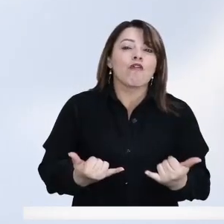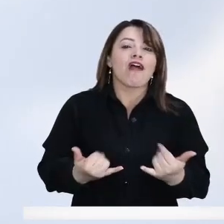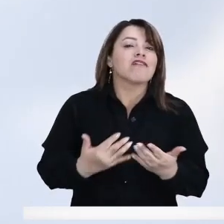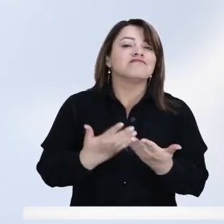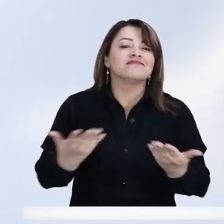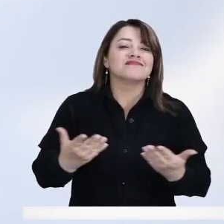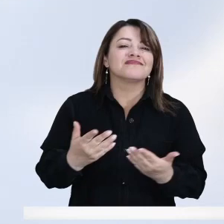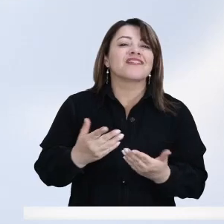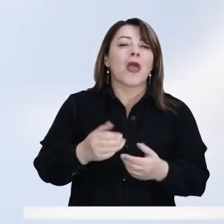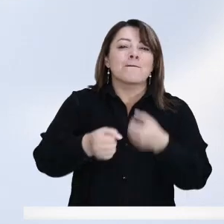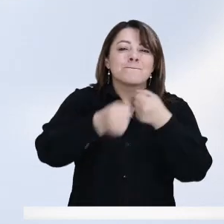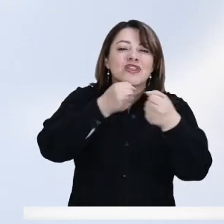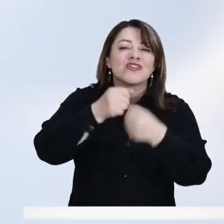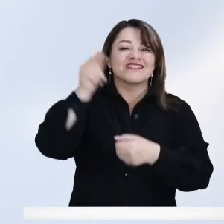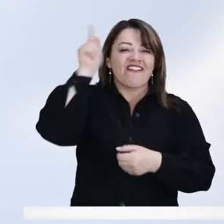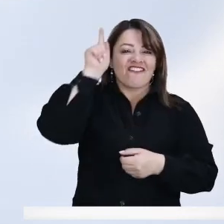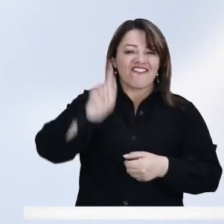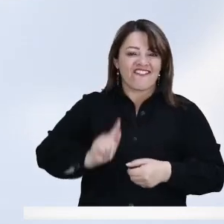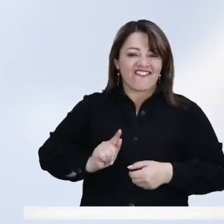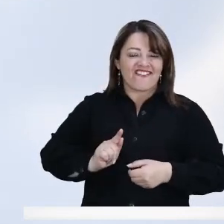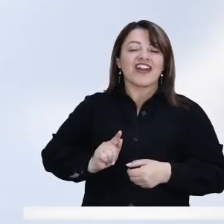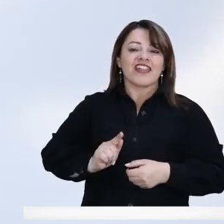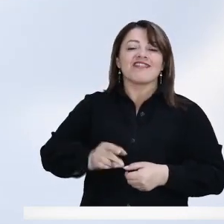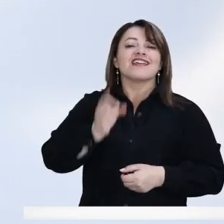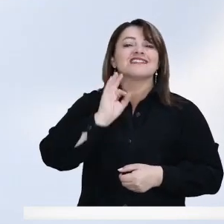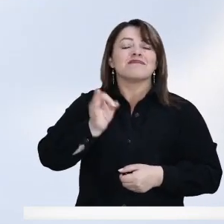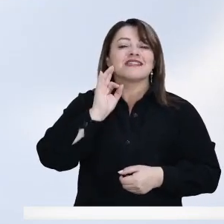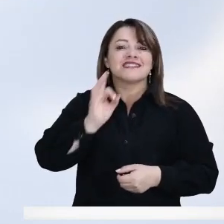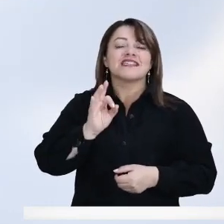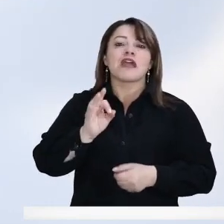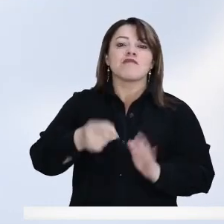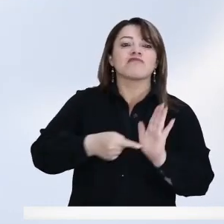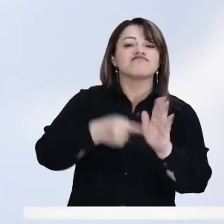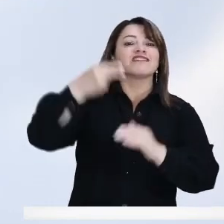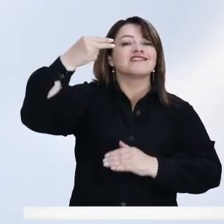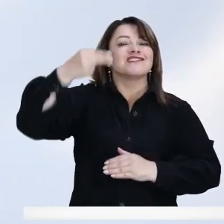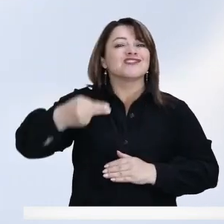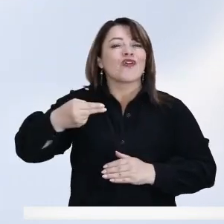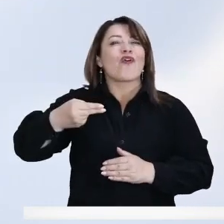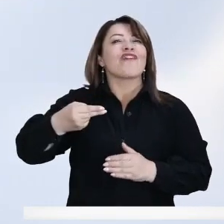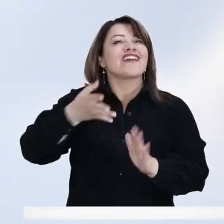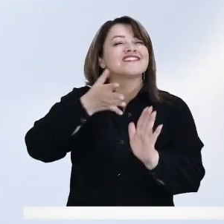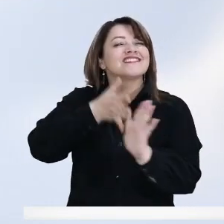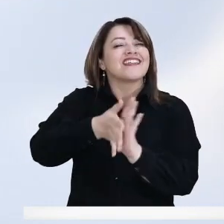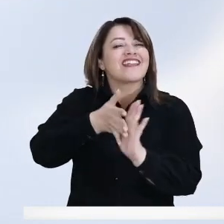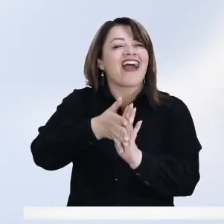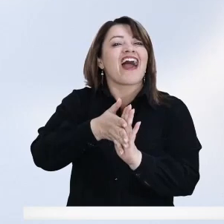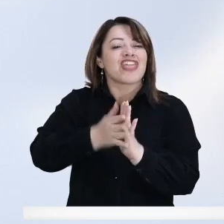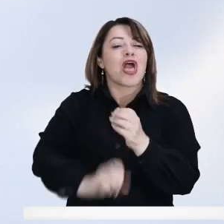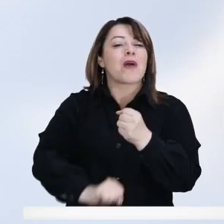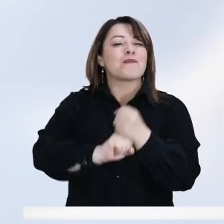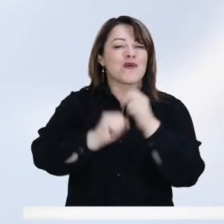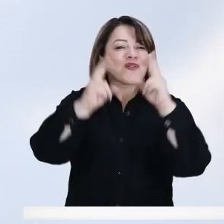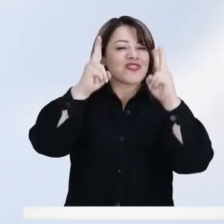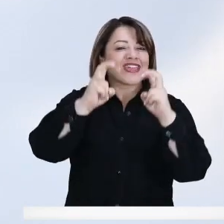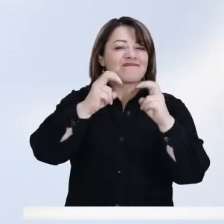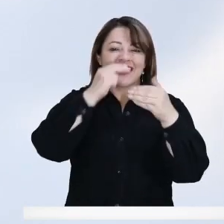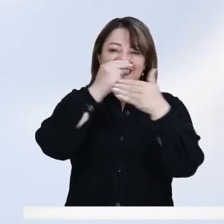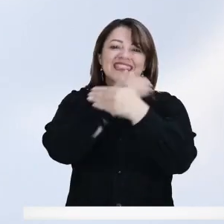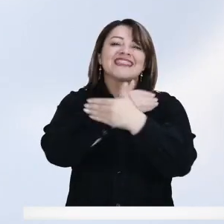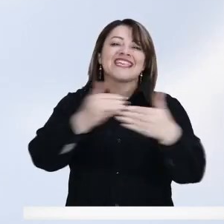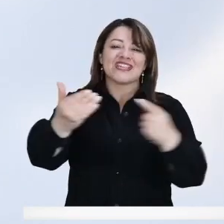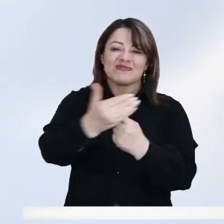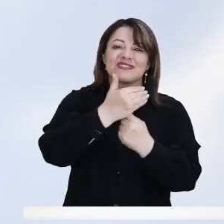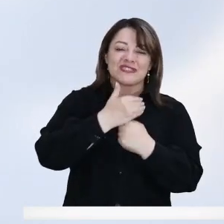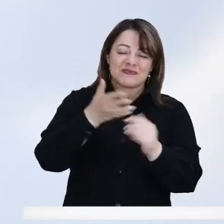momento de que nos conectemos con Fernanda González, porque Fernanda siempre tiene historias de ciudad que nos ayudan a complementar los temas que